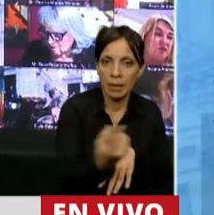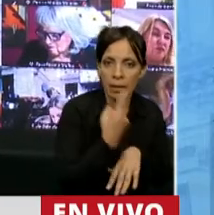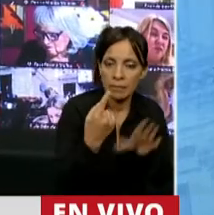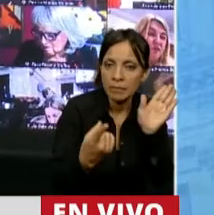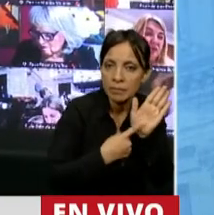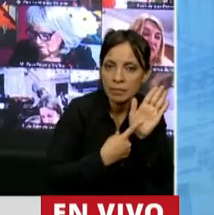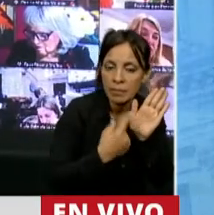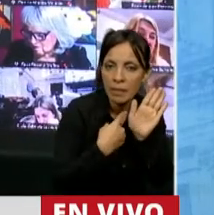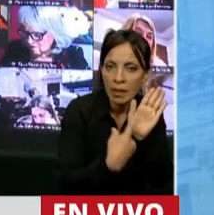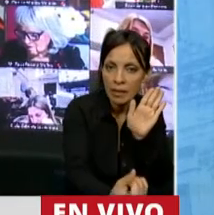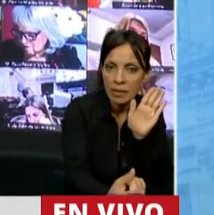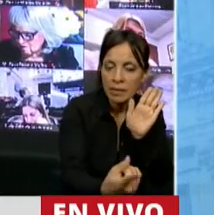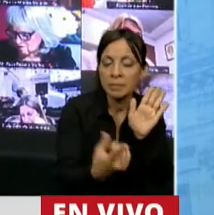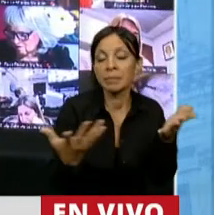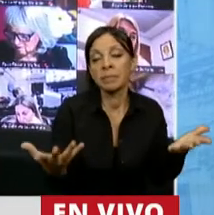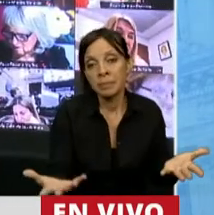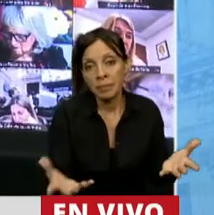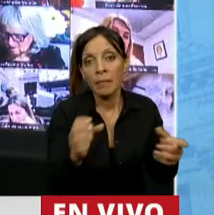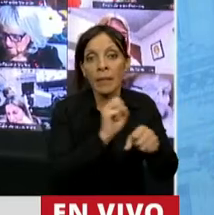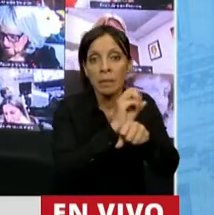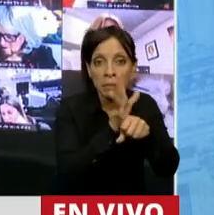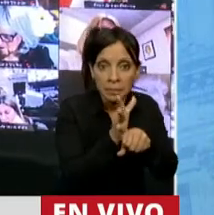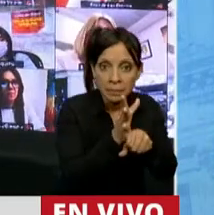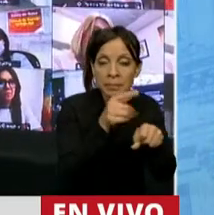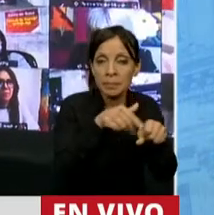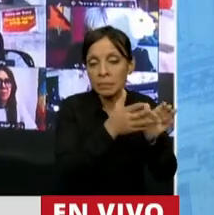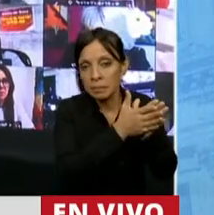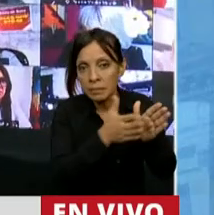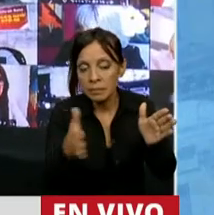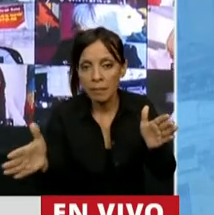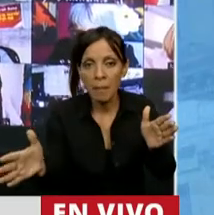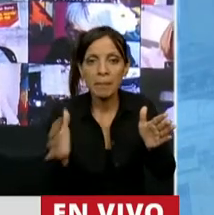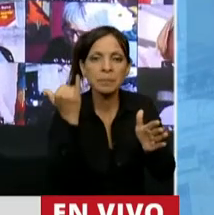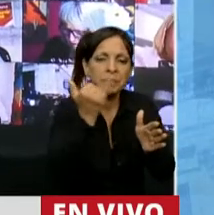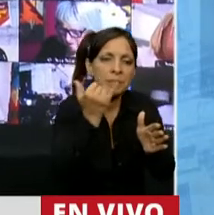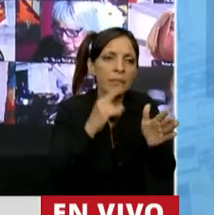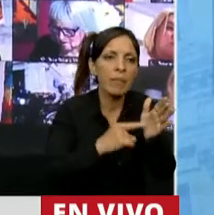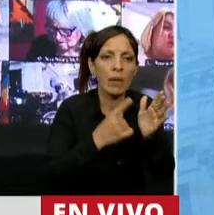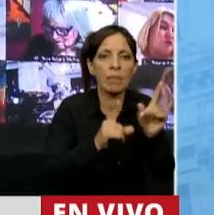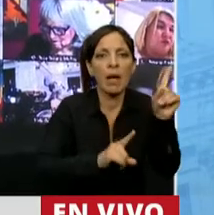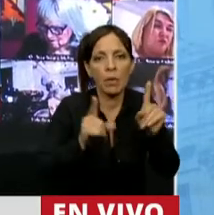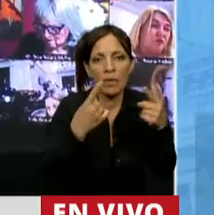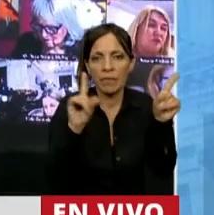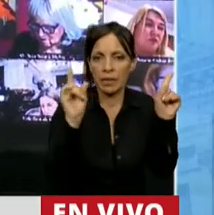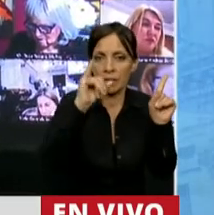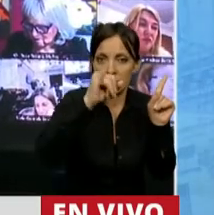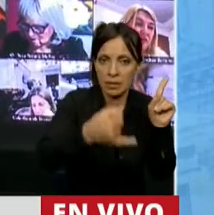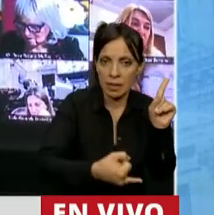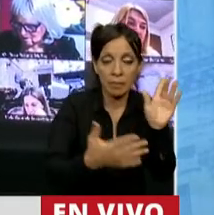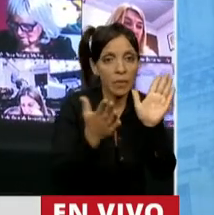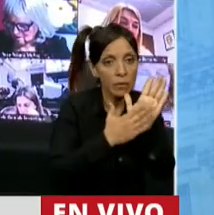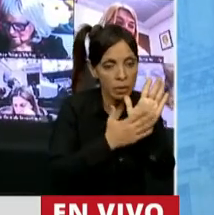Por la bendita pandemia que nos atraviesa, tuvimos una excepción, el cual fue fundado,